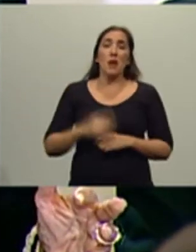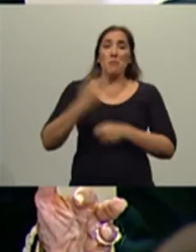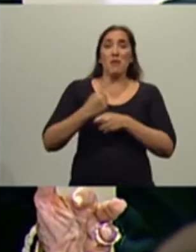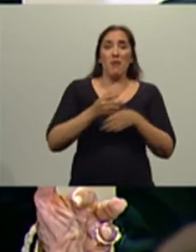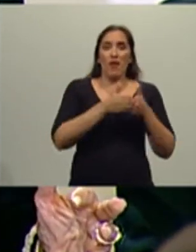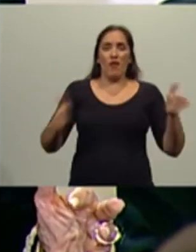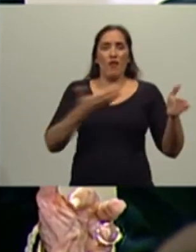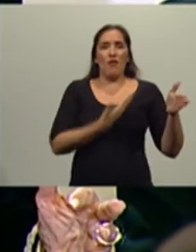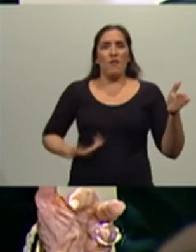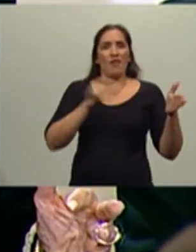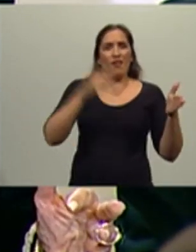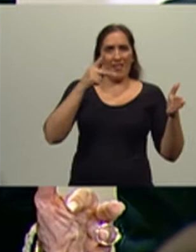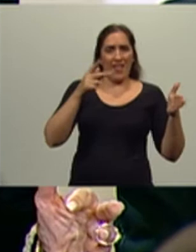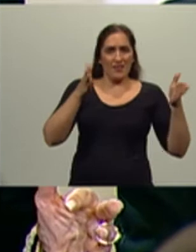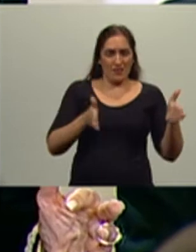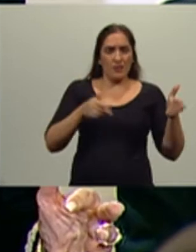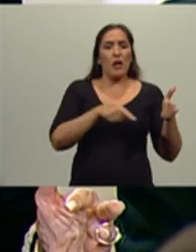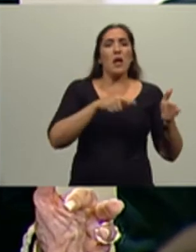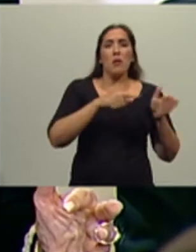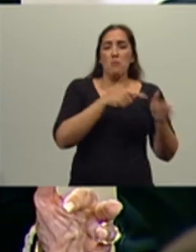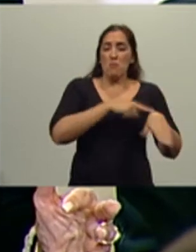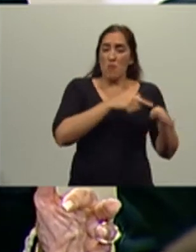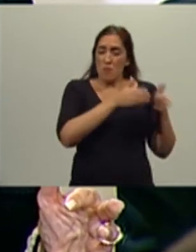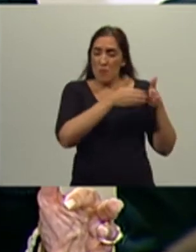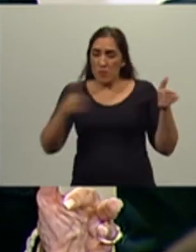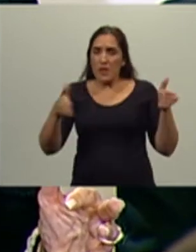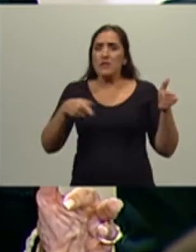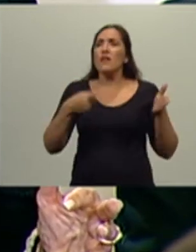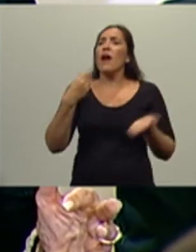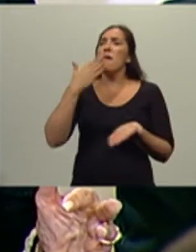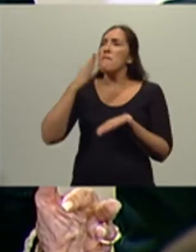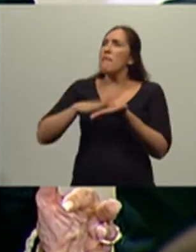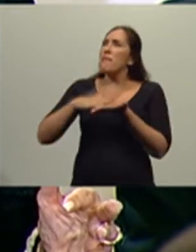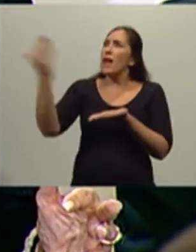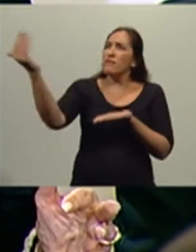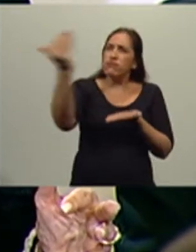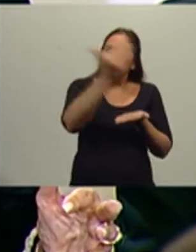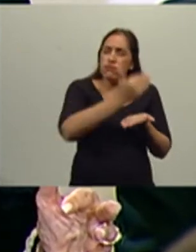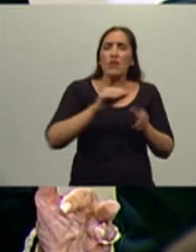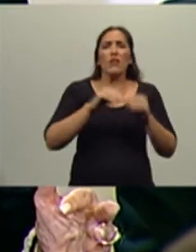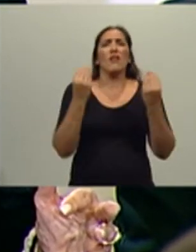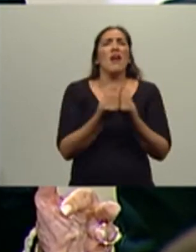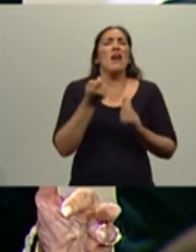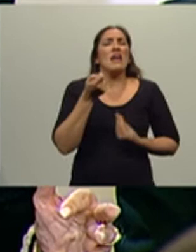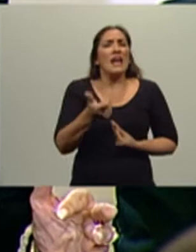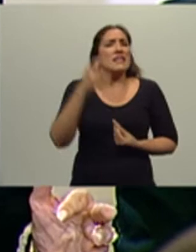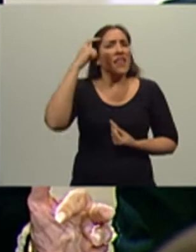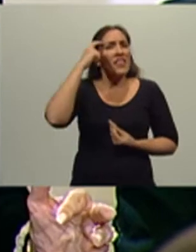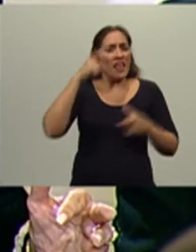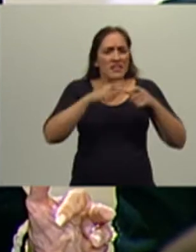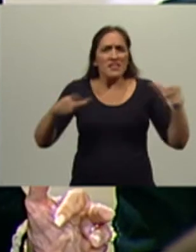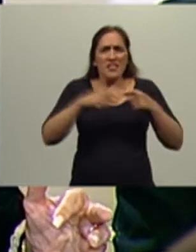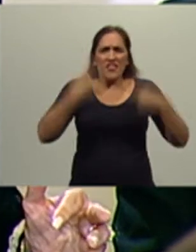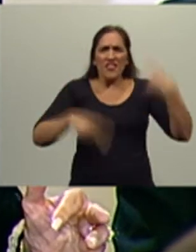de Néstor, rescató durante su gestión todos los papelitos. Llegó a haber casi 10 tipos de